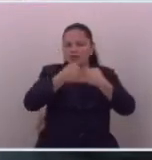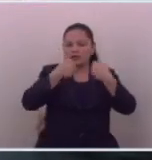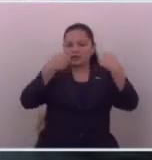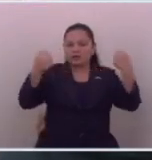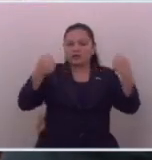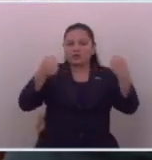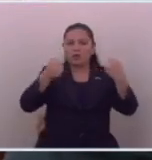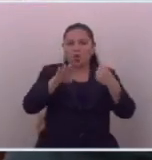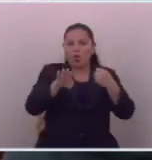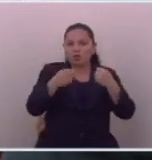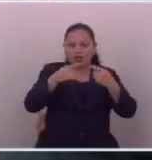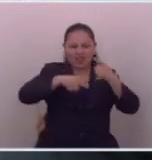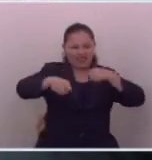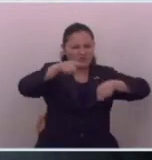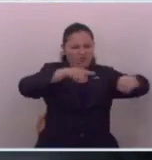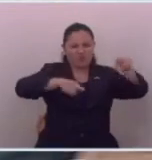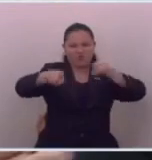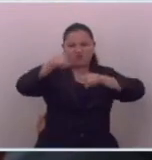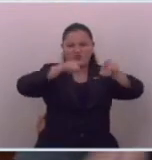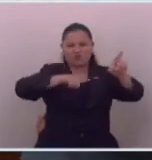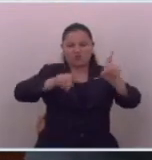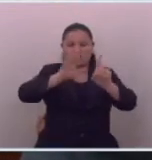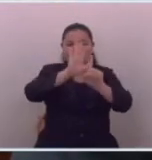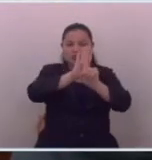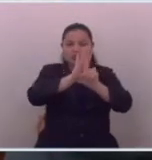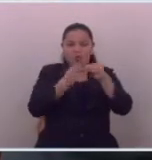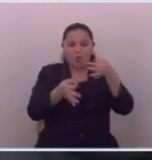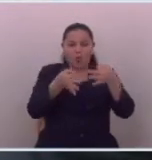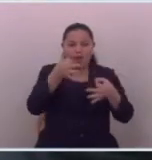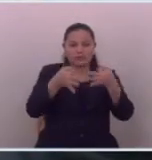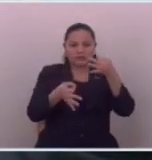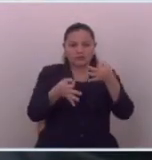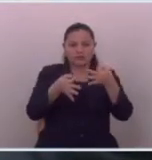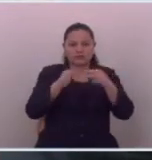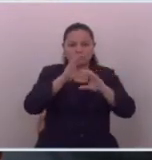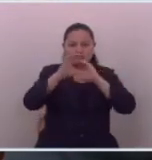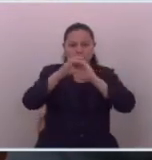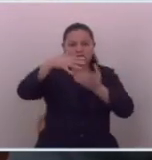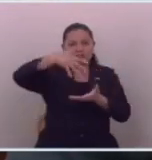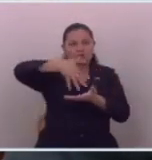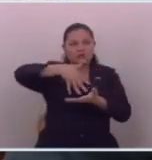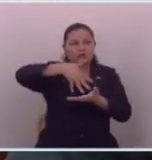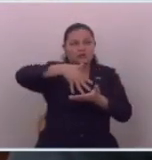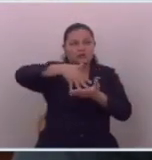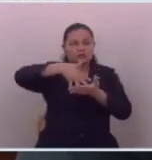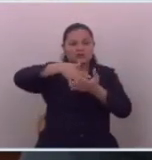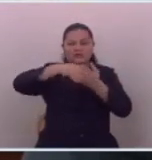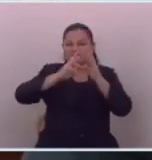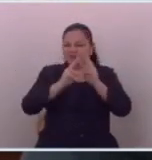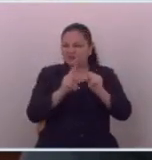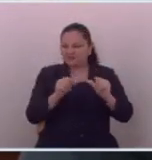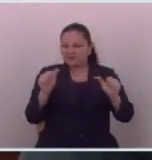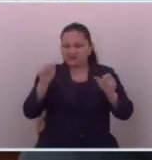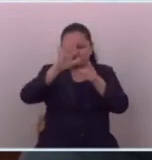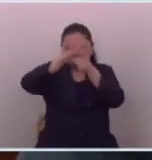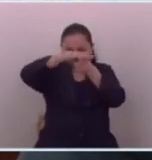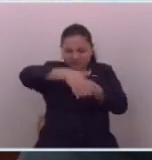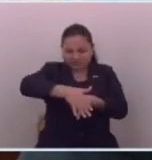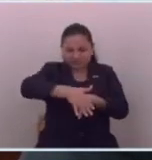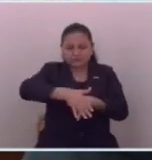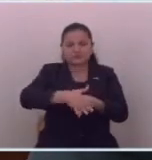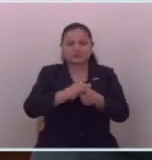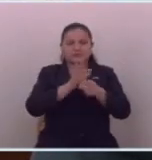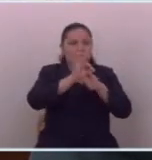como instrumento de ataque y les hacían juicios mediáticos públicos para destruirlos. Así ha